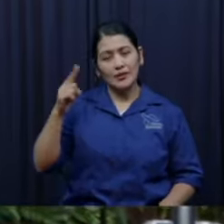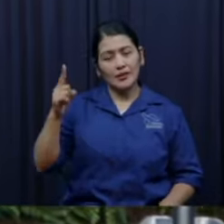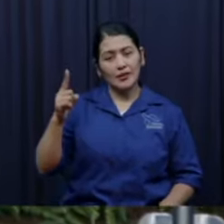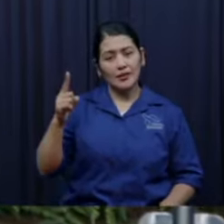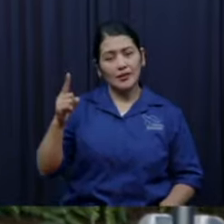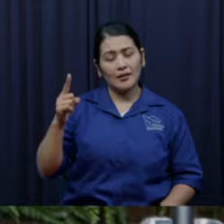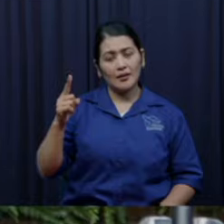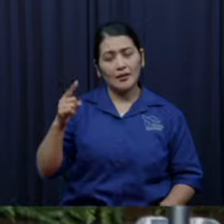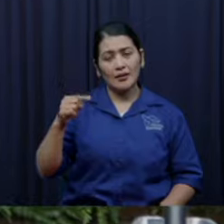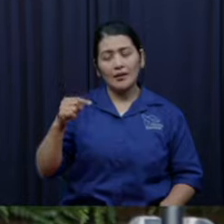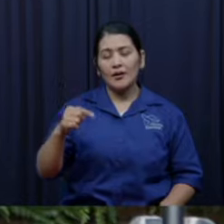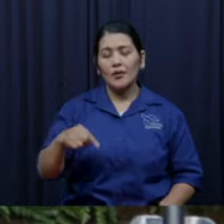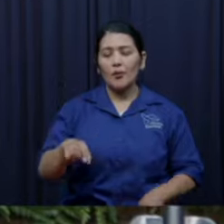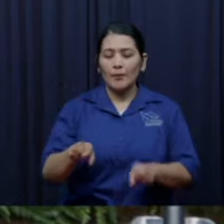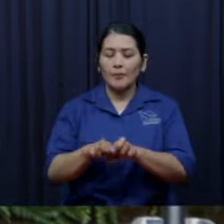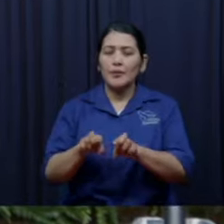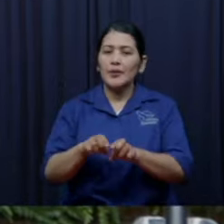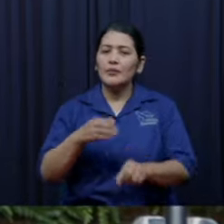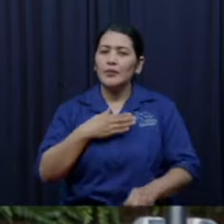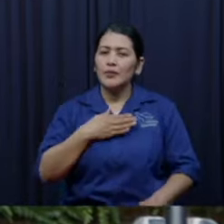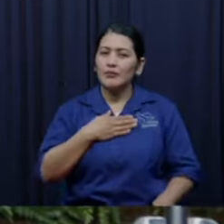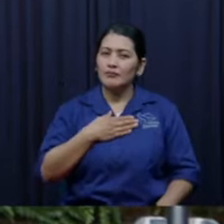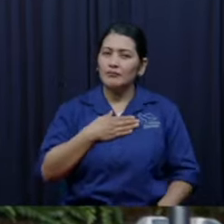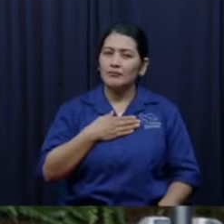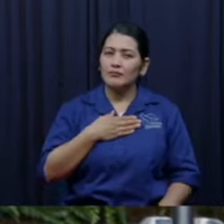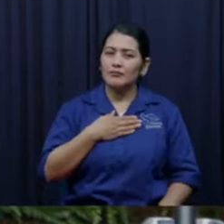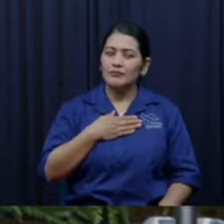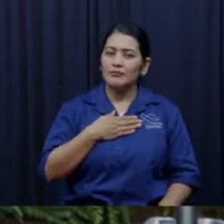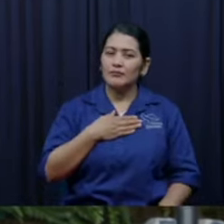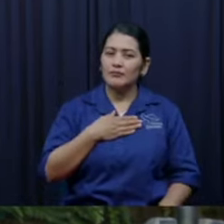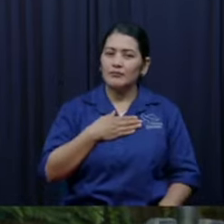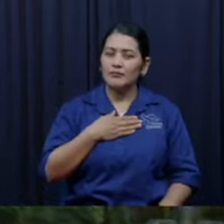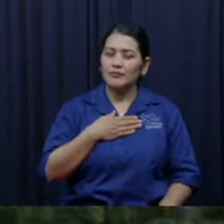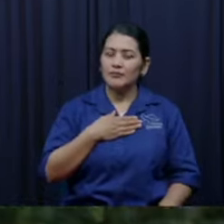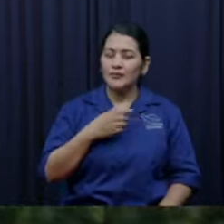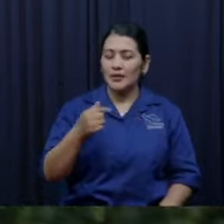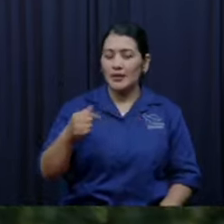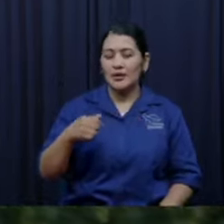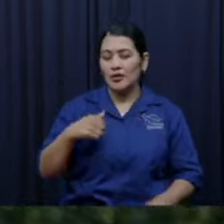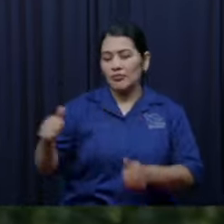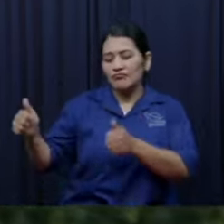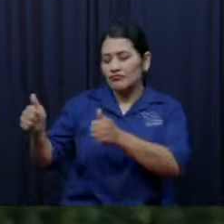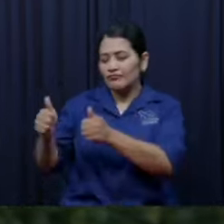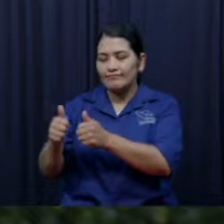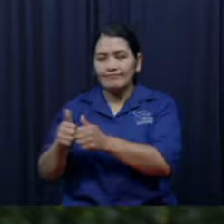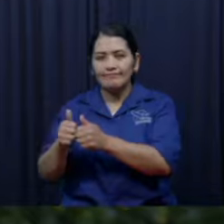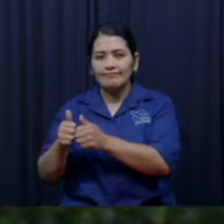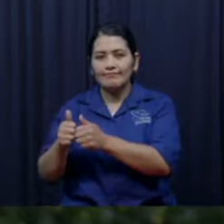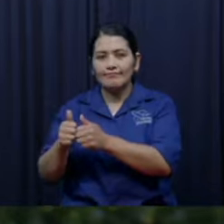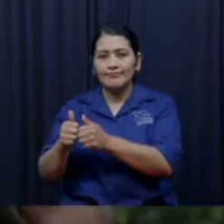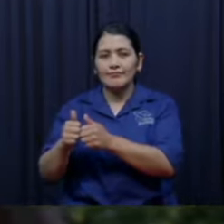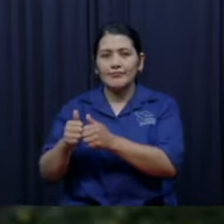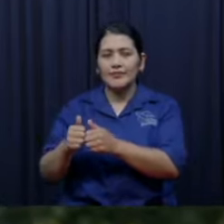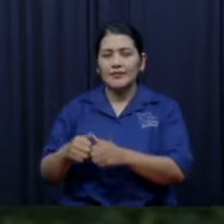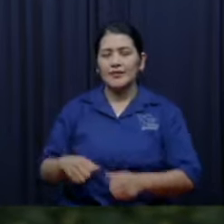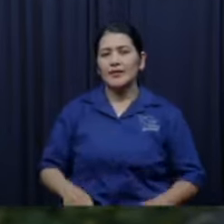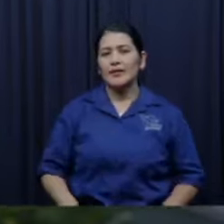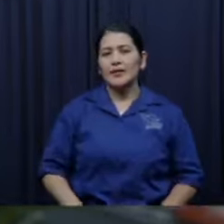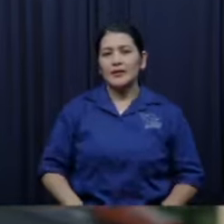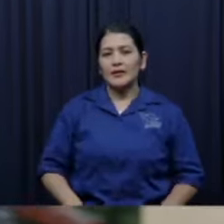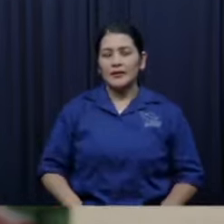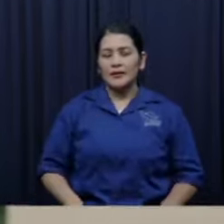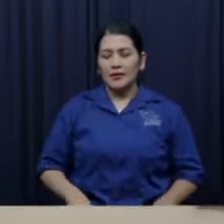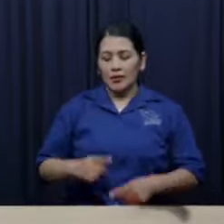dos a a nuestro a uno de nuestros hijos en el mismo colegio iban desfilando en ese en ese tiempo todavía salían los desfiles